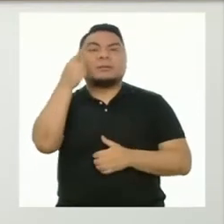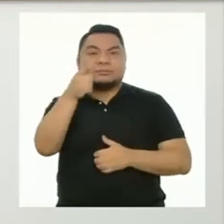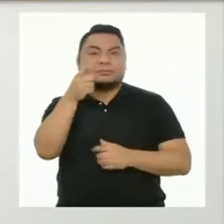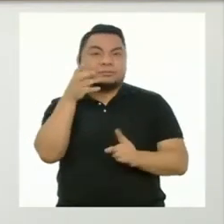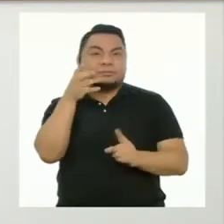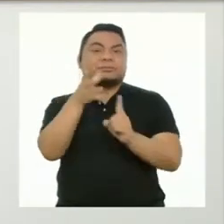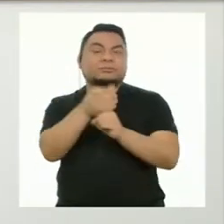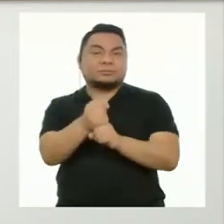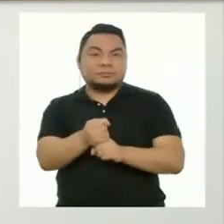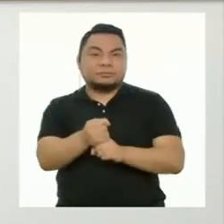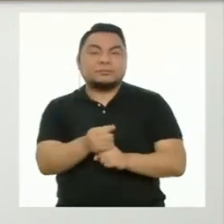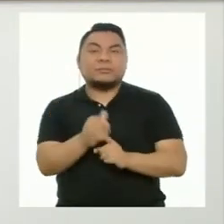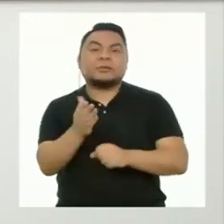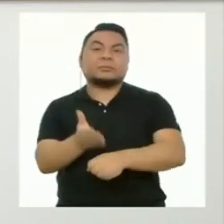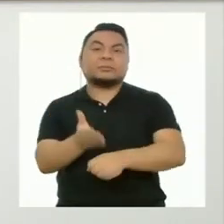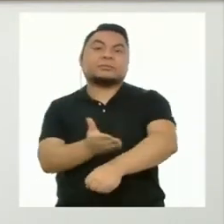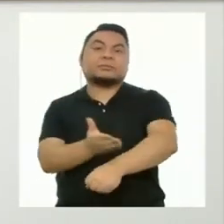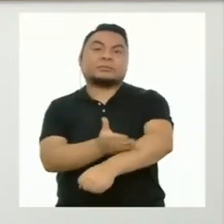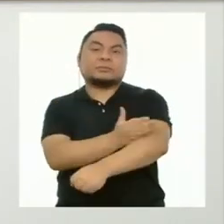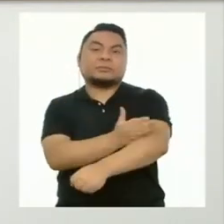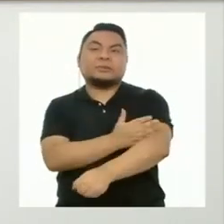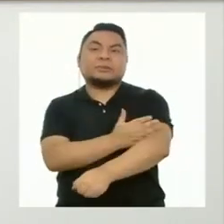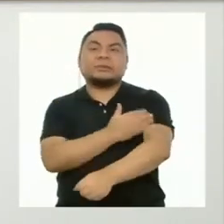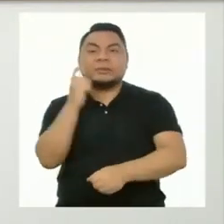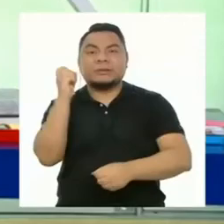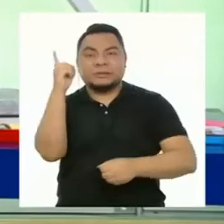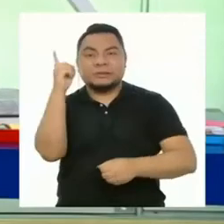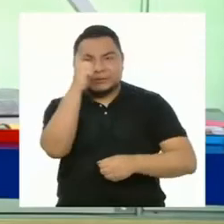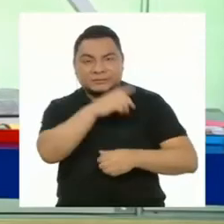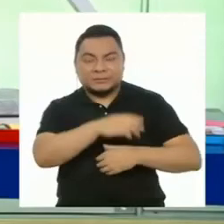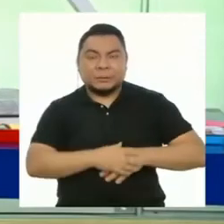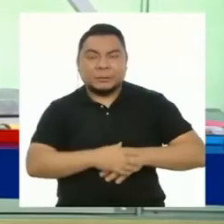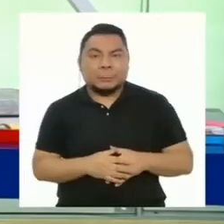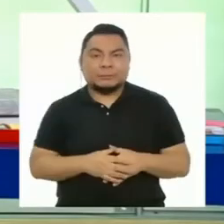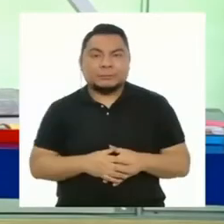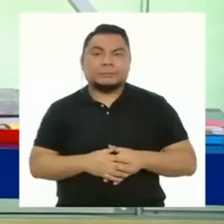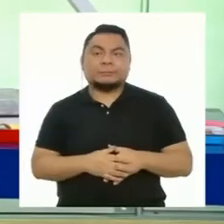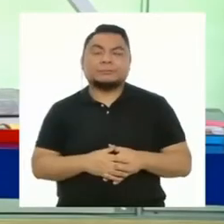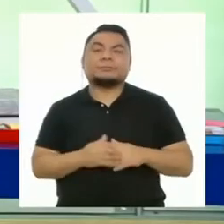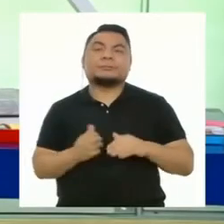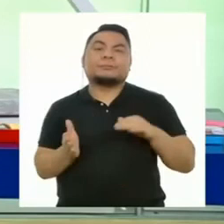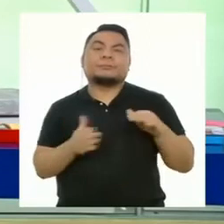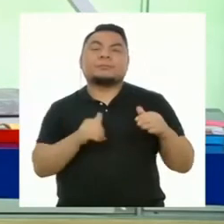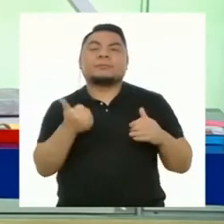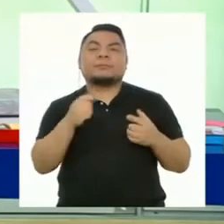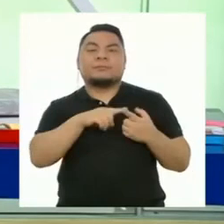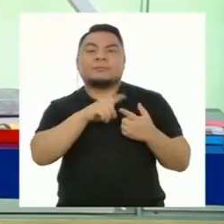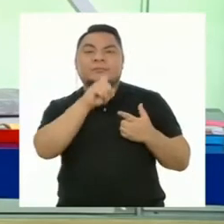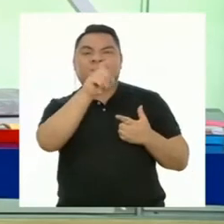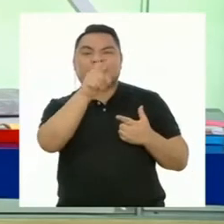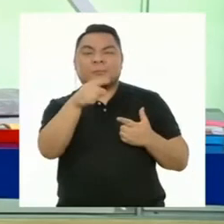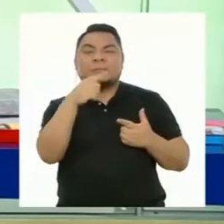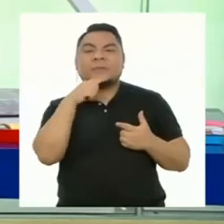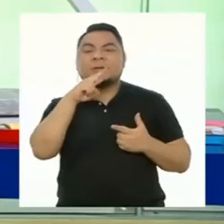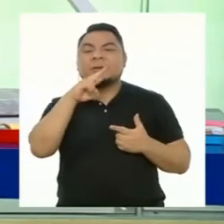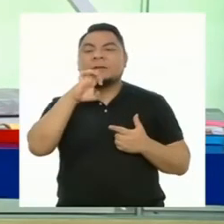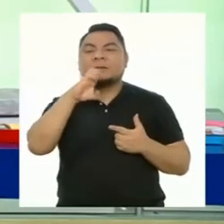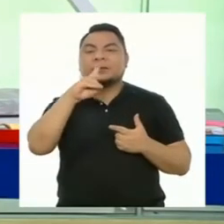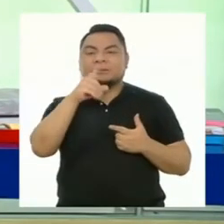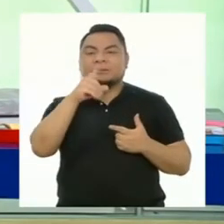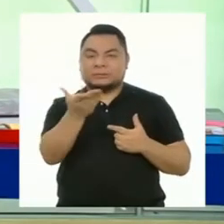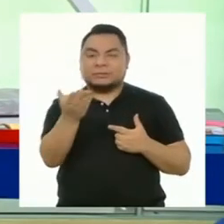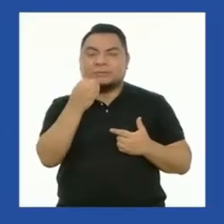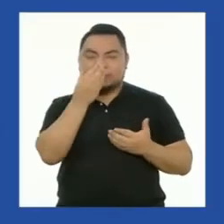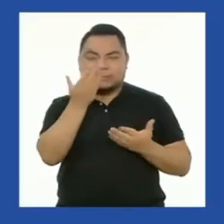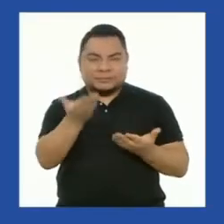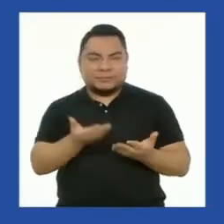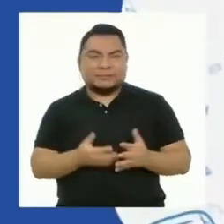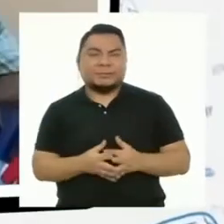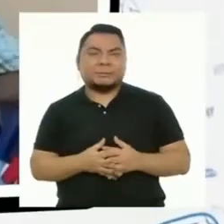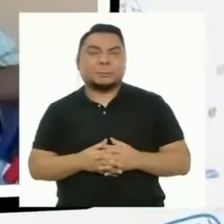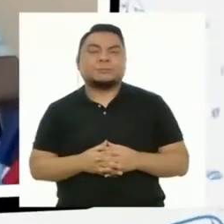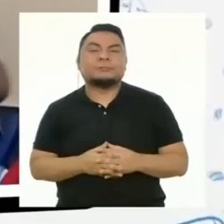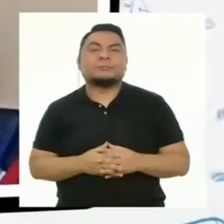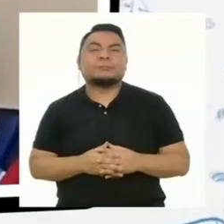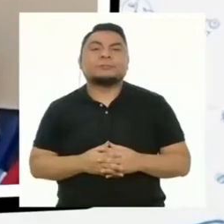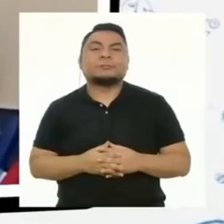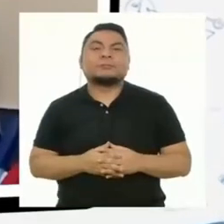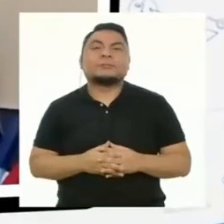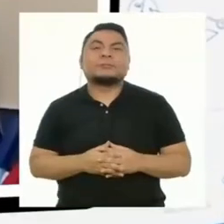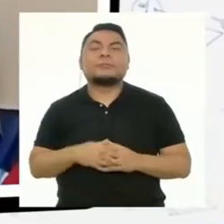de tus logros, progresos y dificultades. Vamos con la siguiente pregunta. Es de Richard. ¡Bienvenido!